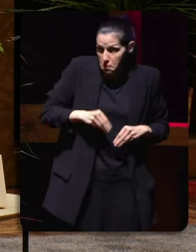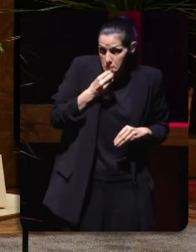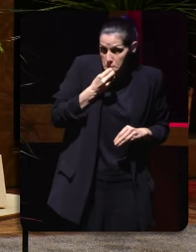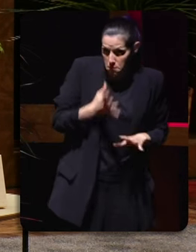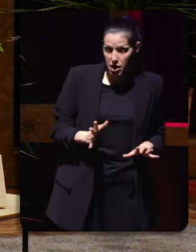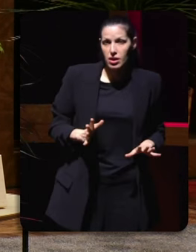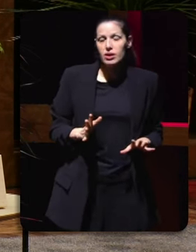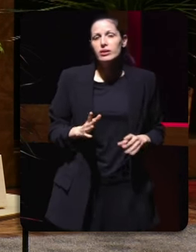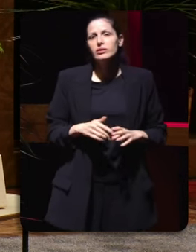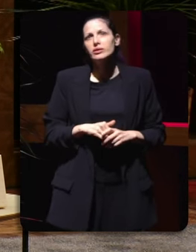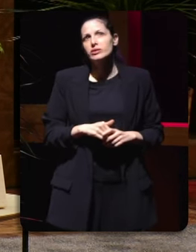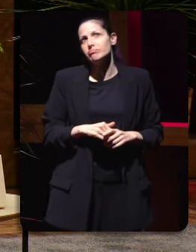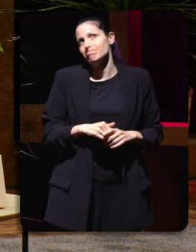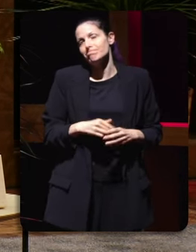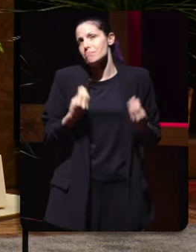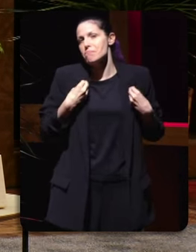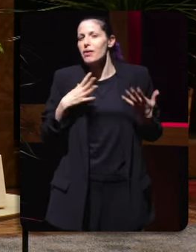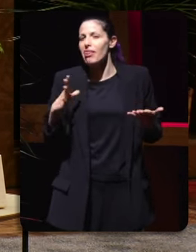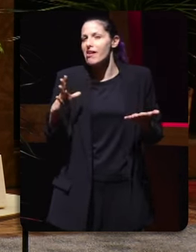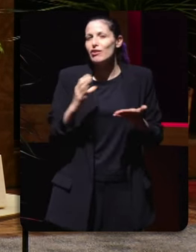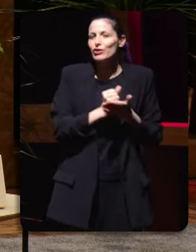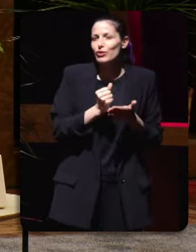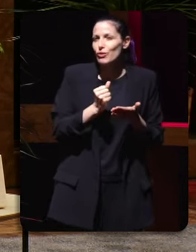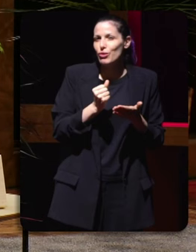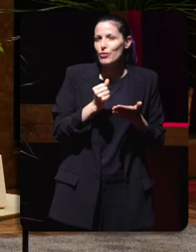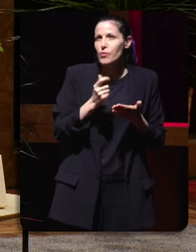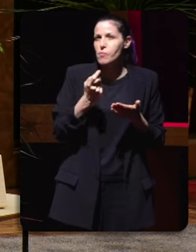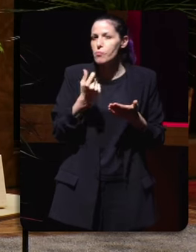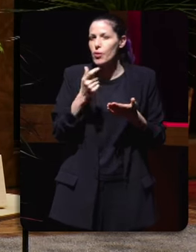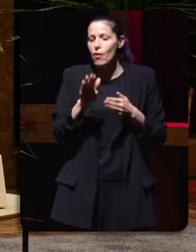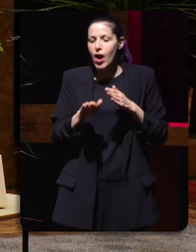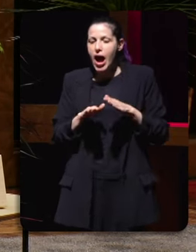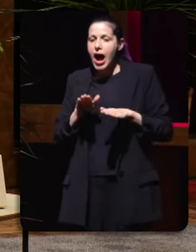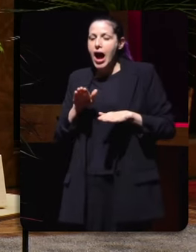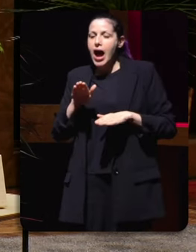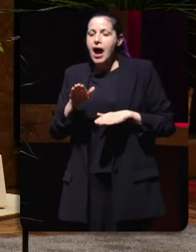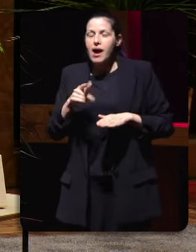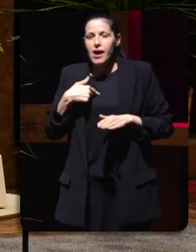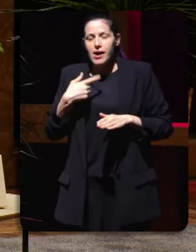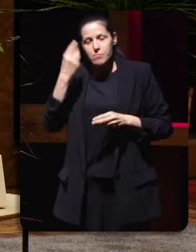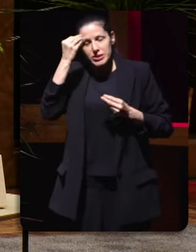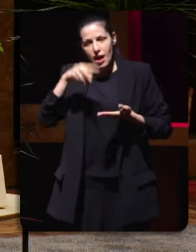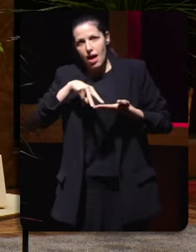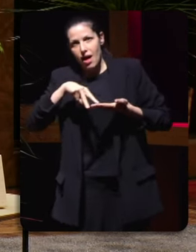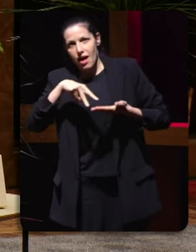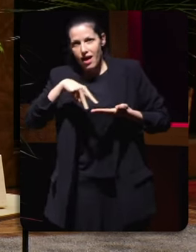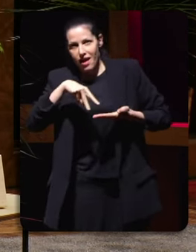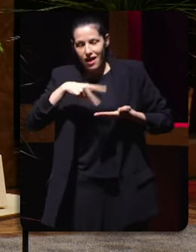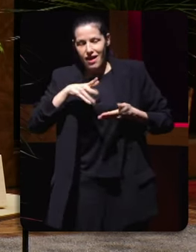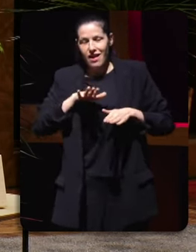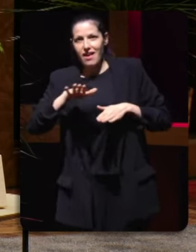tamén bueno toda una vida cando das así un paso a un lado te das así un poquito de vou perder o equilibrio non? eu estaba ahí